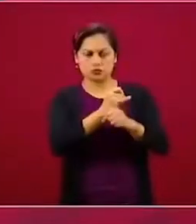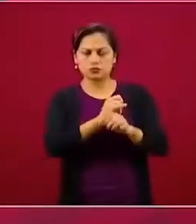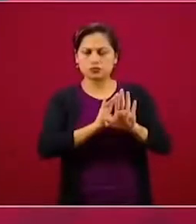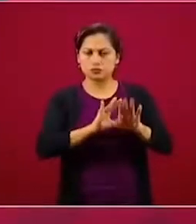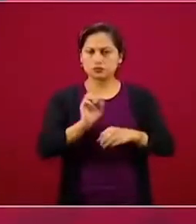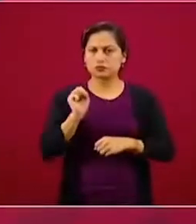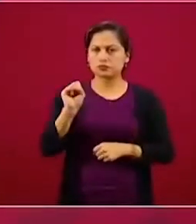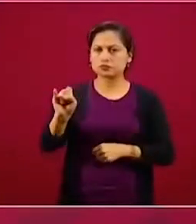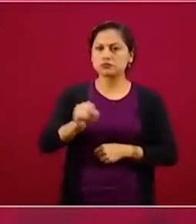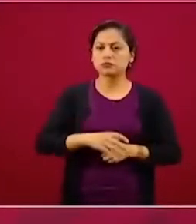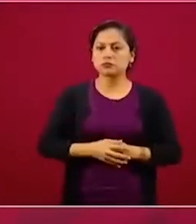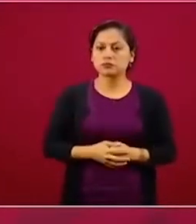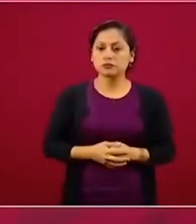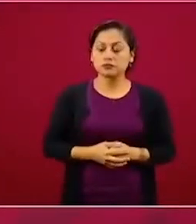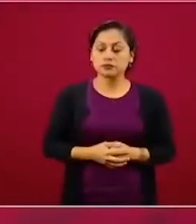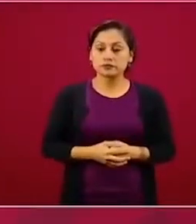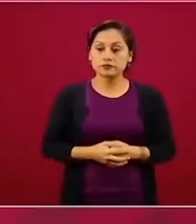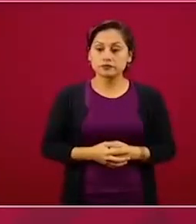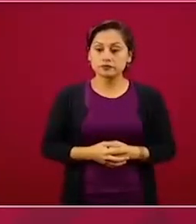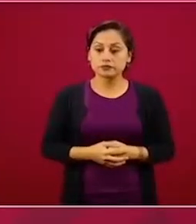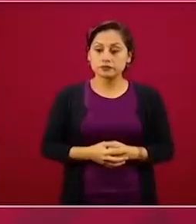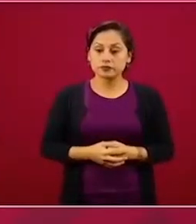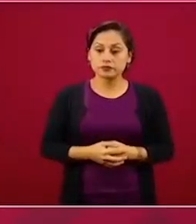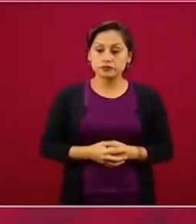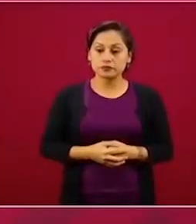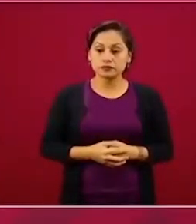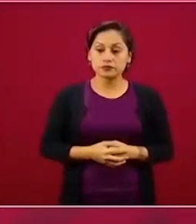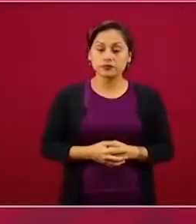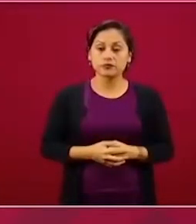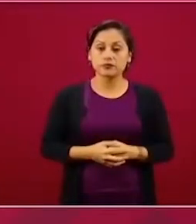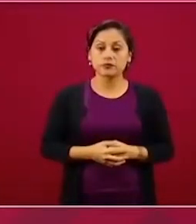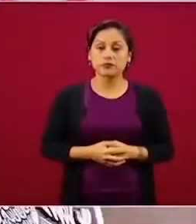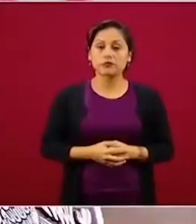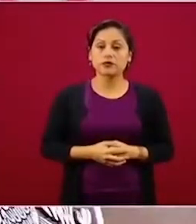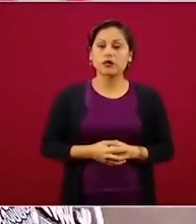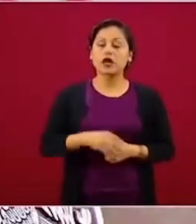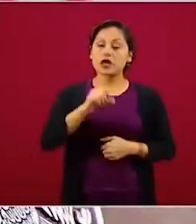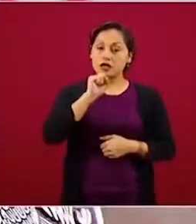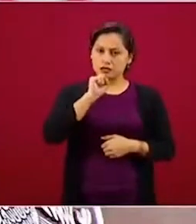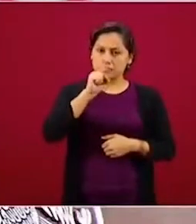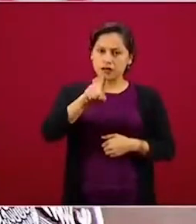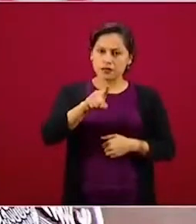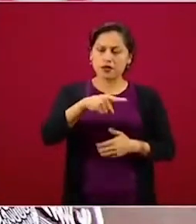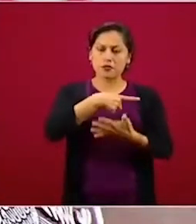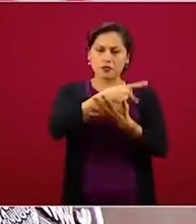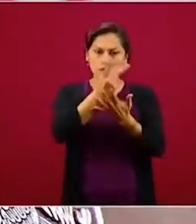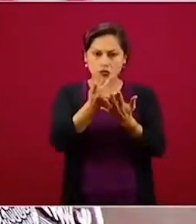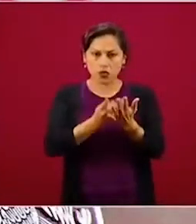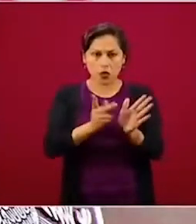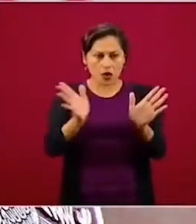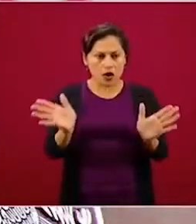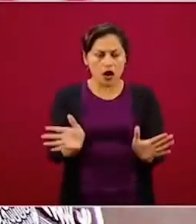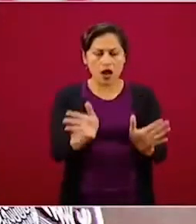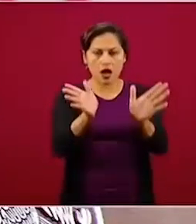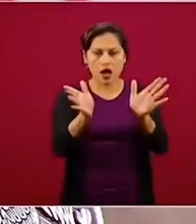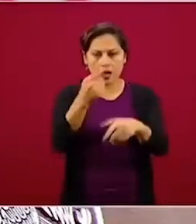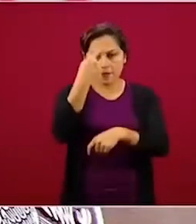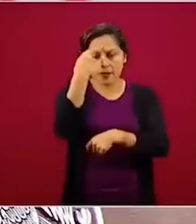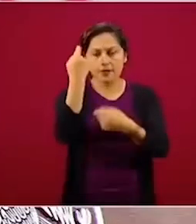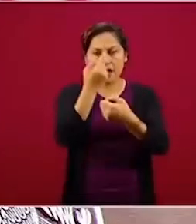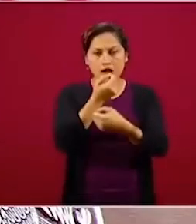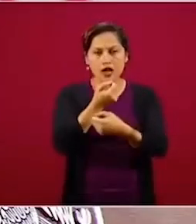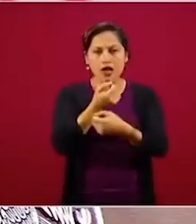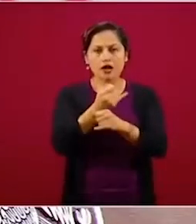Va a continuar la campaña de información,